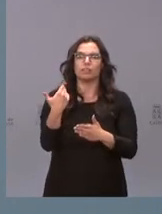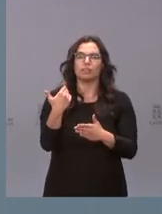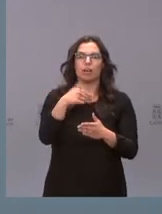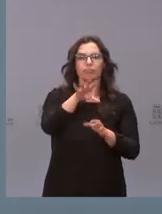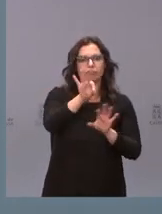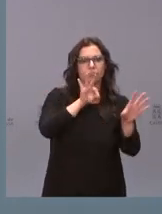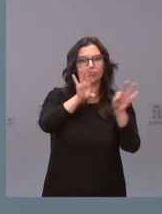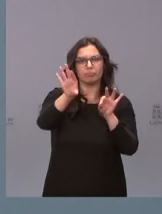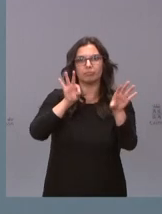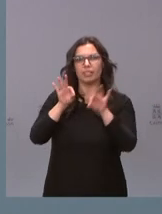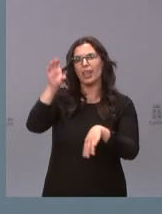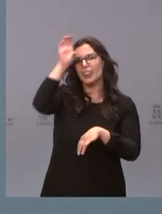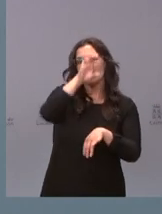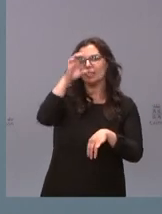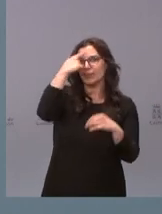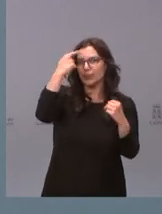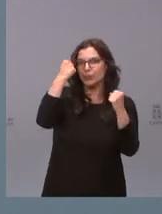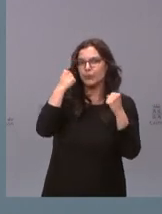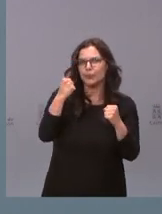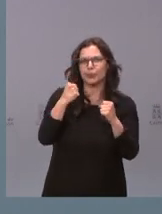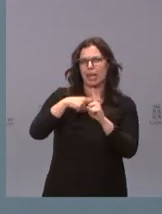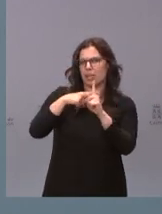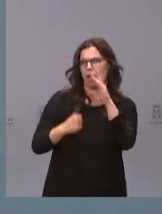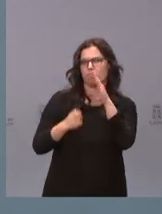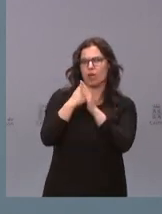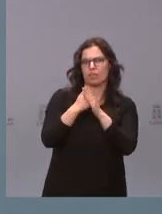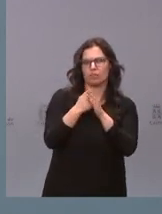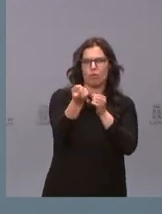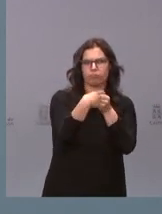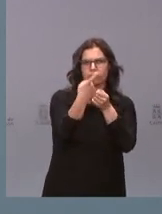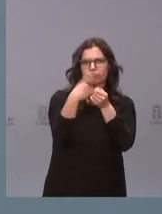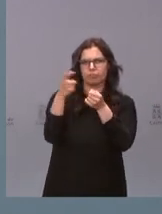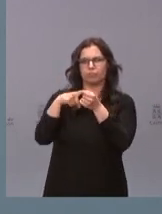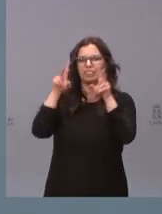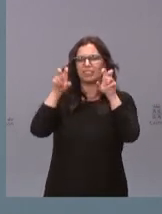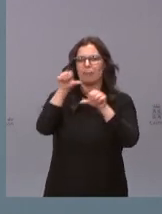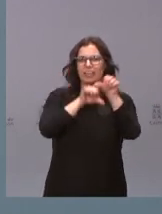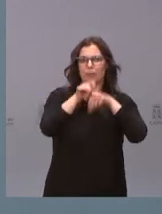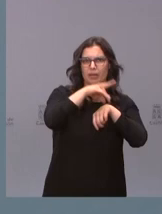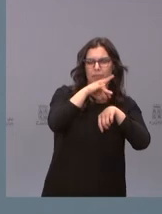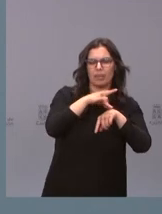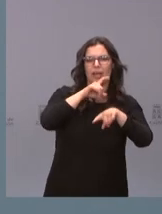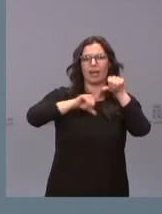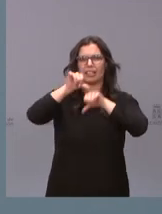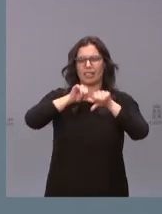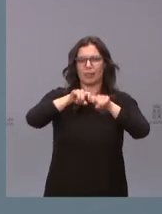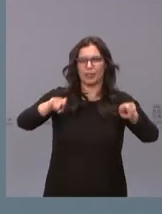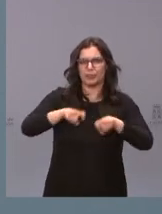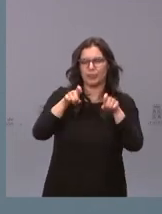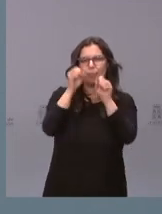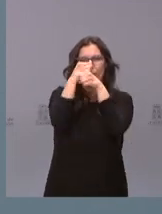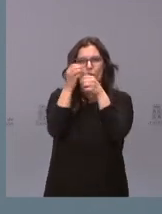científicos especialistas del máximo nivel, tanto en química médica y computacional, como en biología